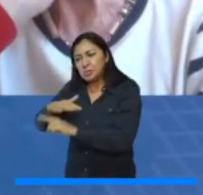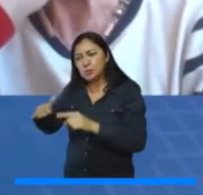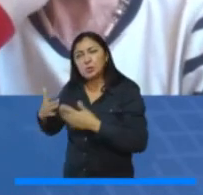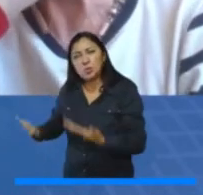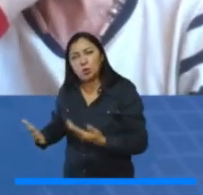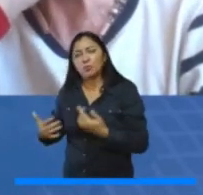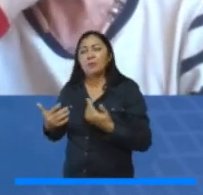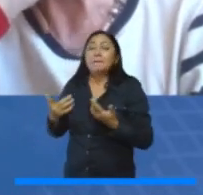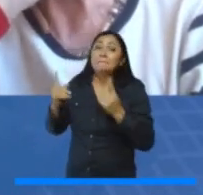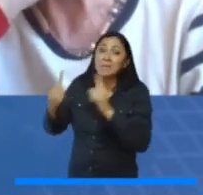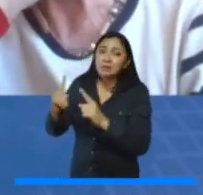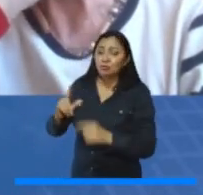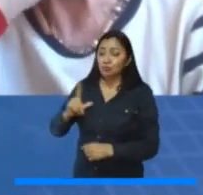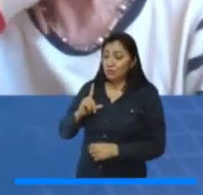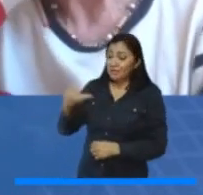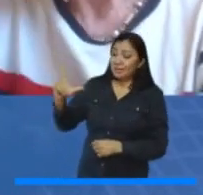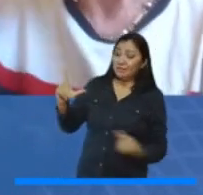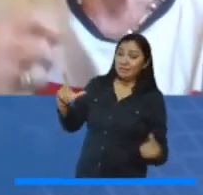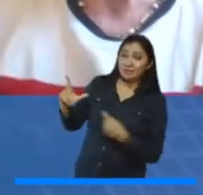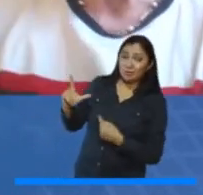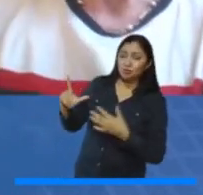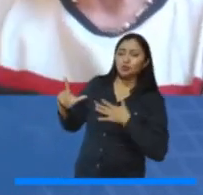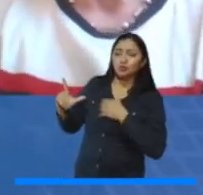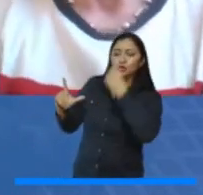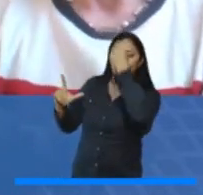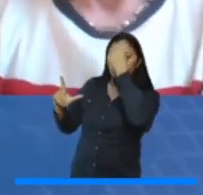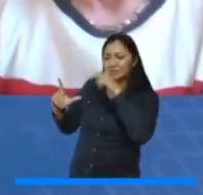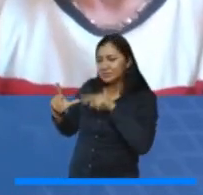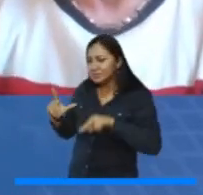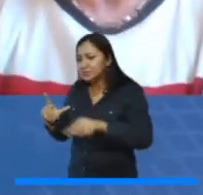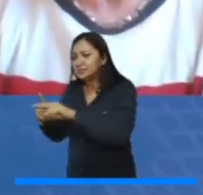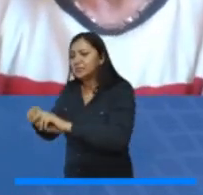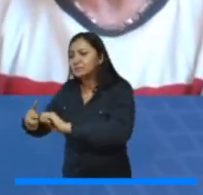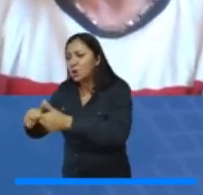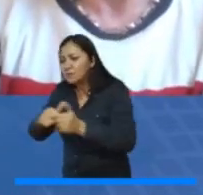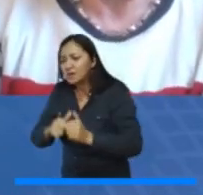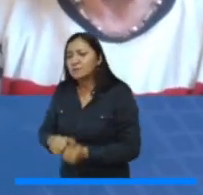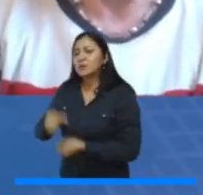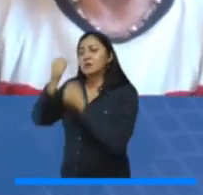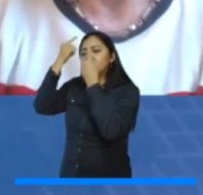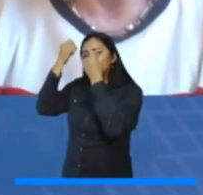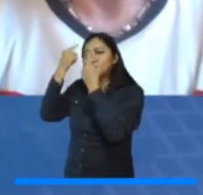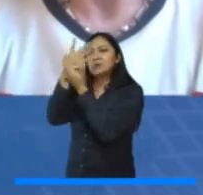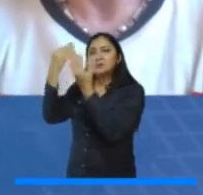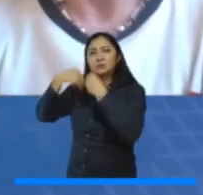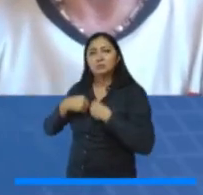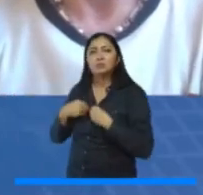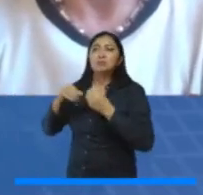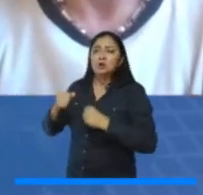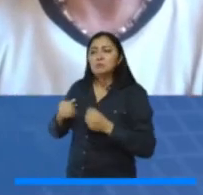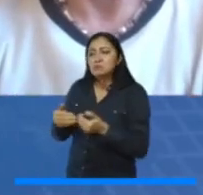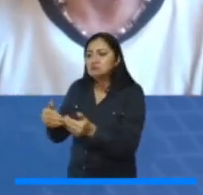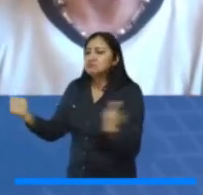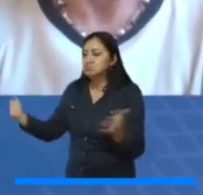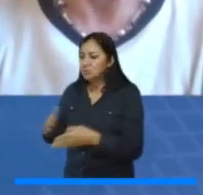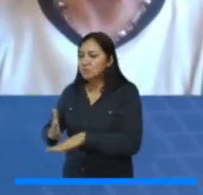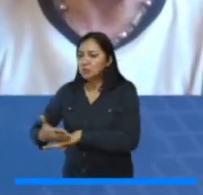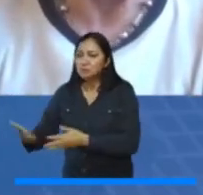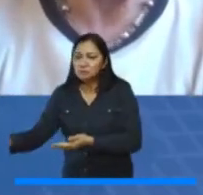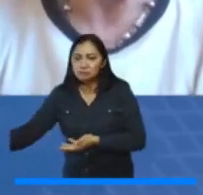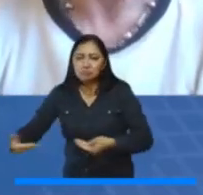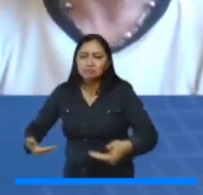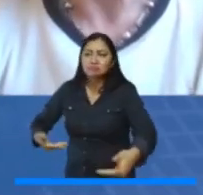desde la capacidad de comprender y de entender esas complejidades, podemos crear escenarios de mediación que permita precisamente